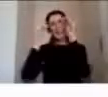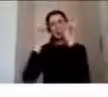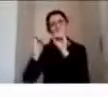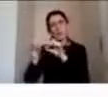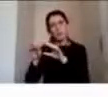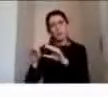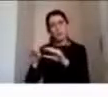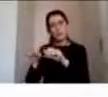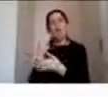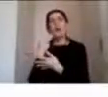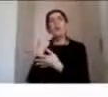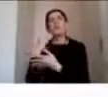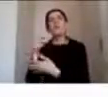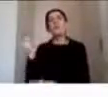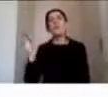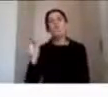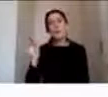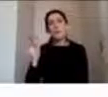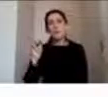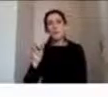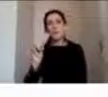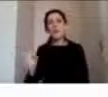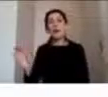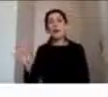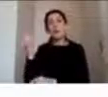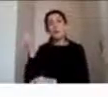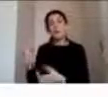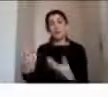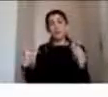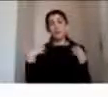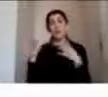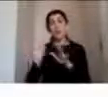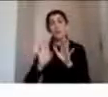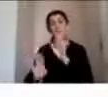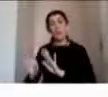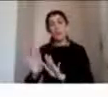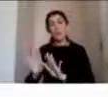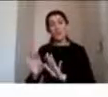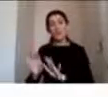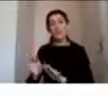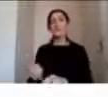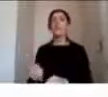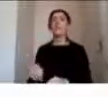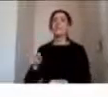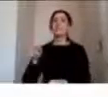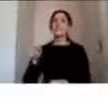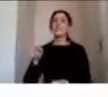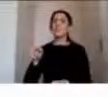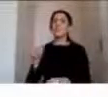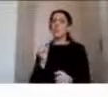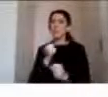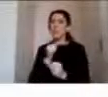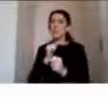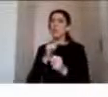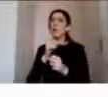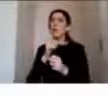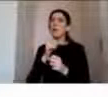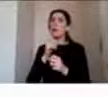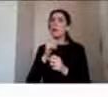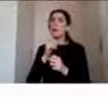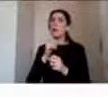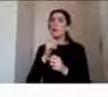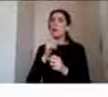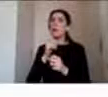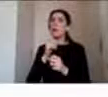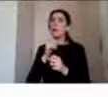los padres o cuidadores reduciendo los niveles de estrés lo que termina también impactando positivamente en la trayectoria de desarrollo